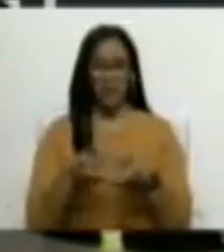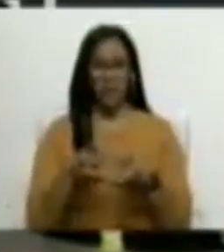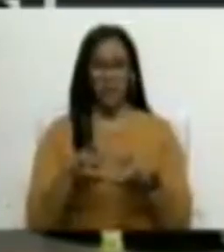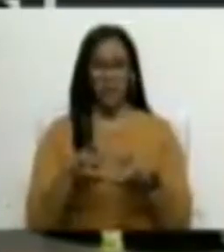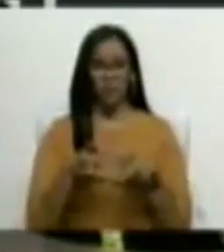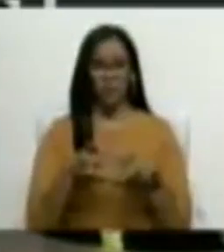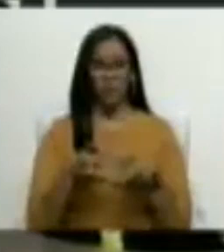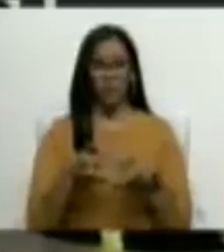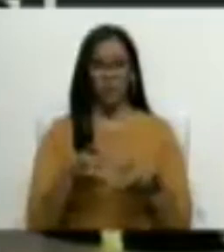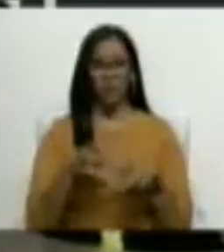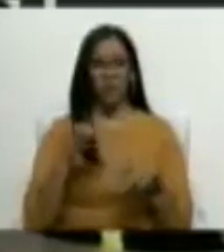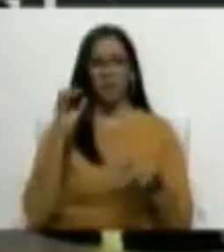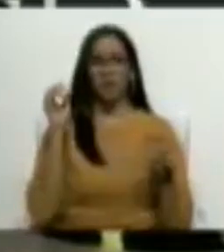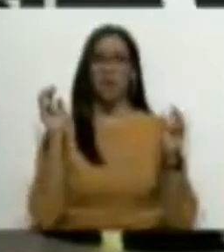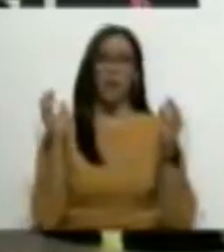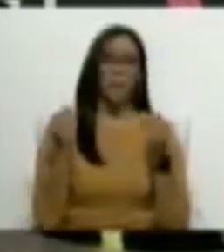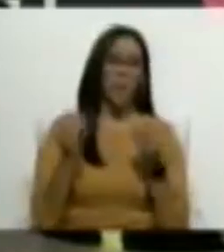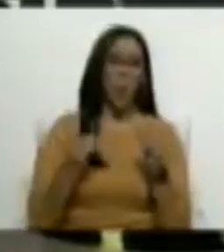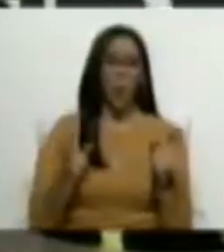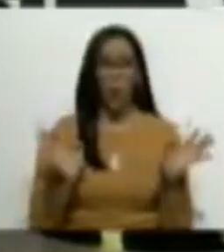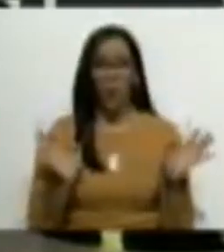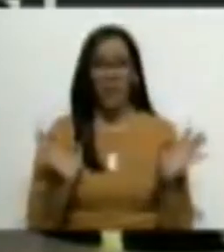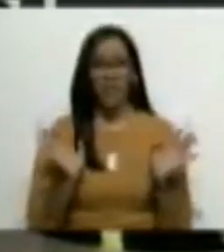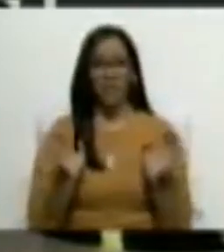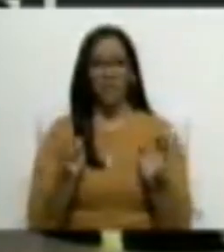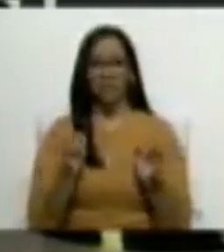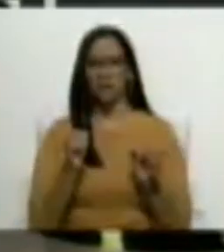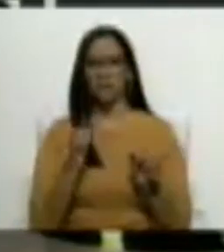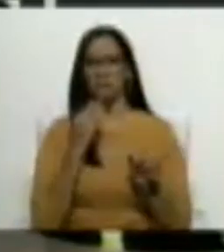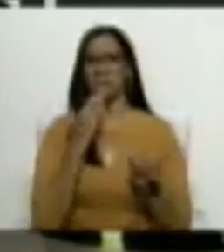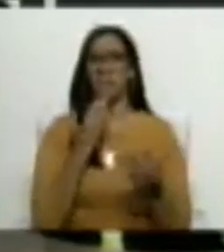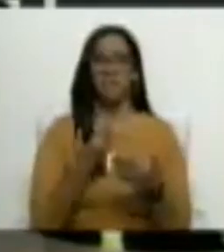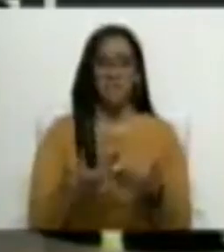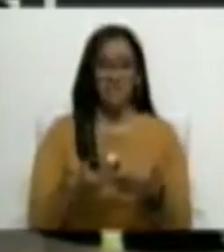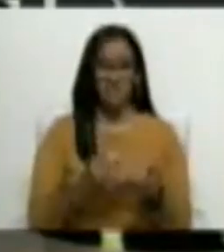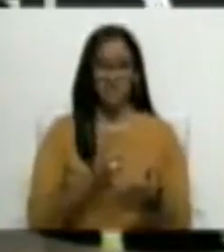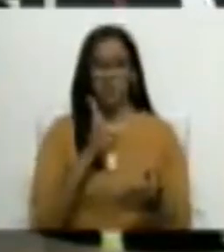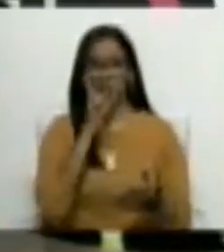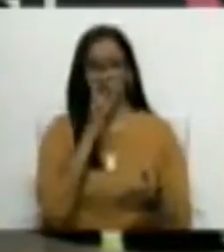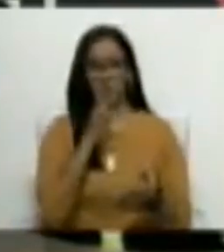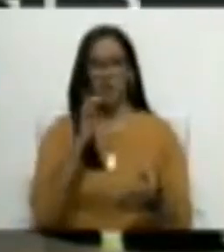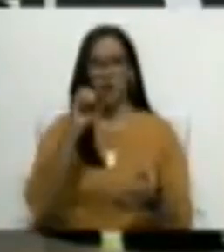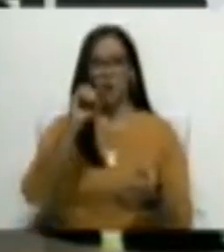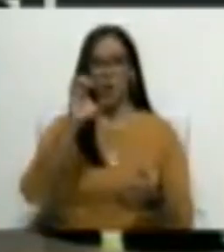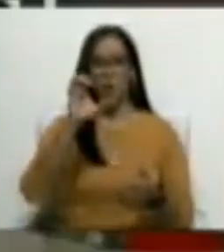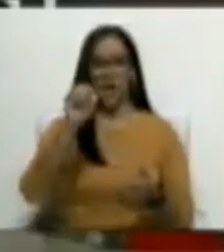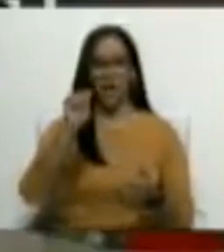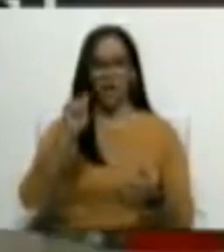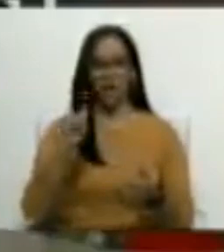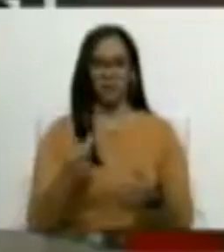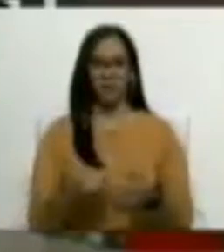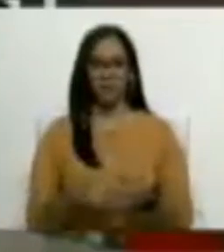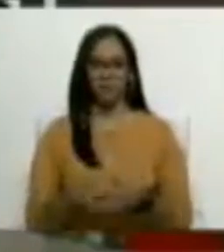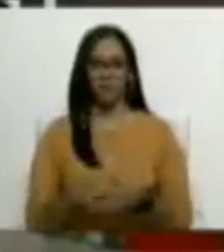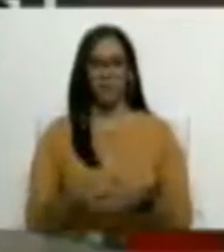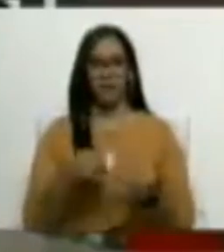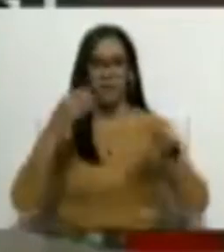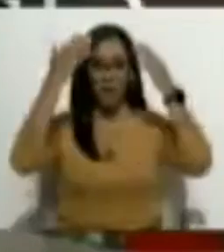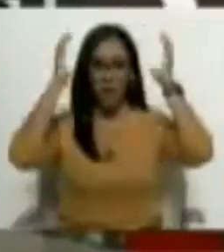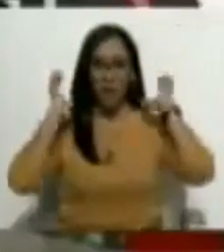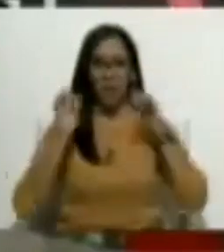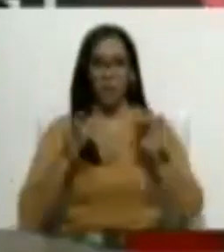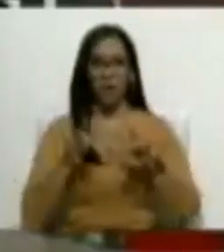muy perniciosa y perversa OEA, Luis Almagro,